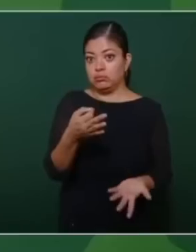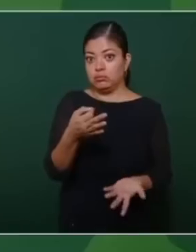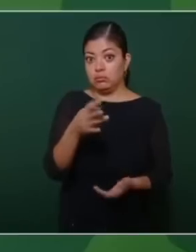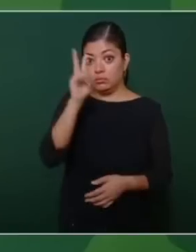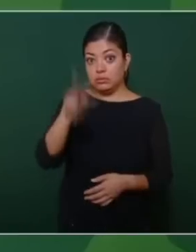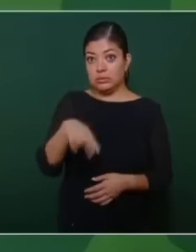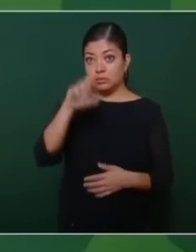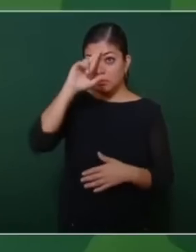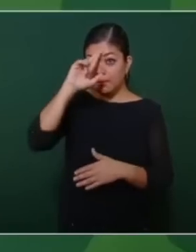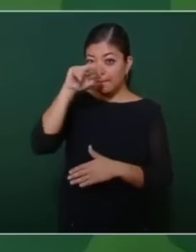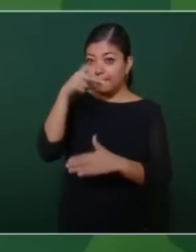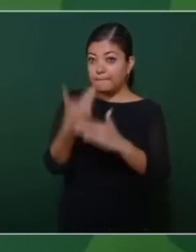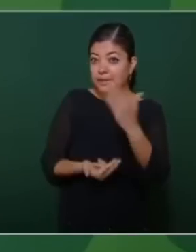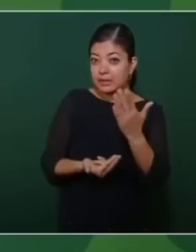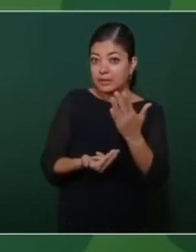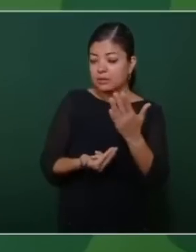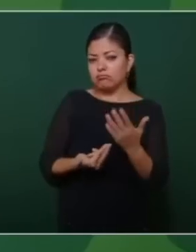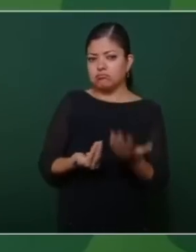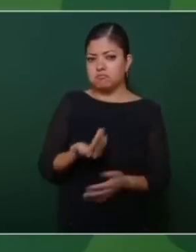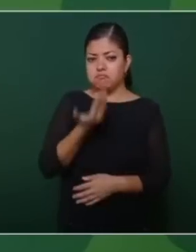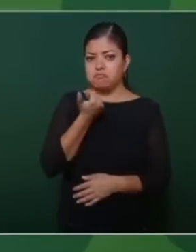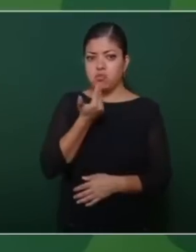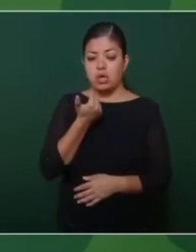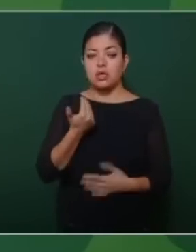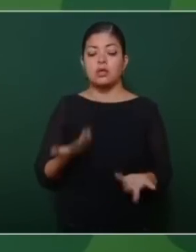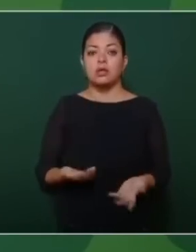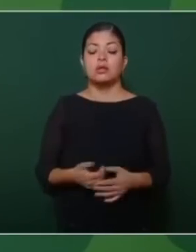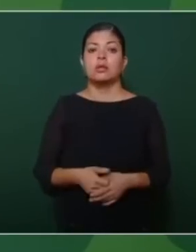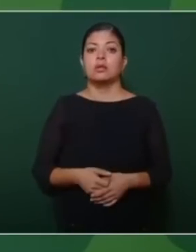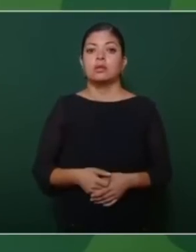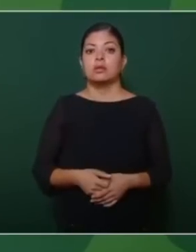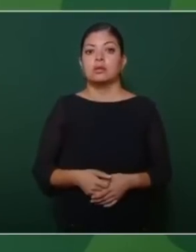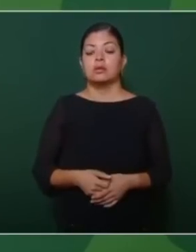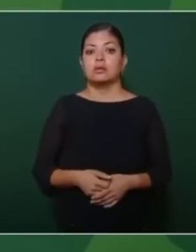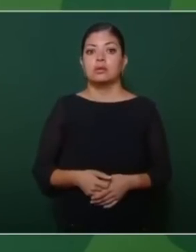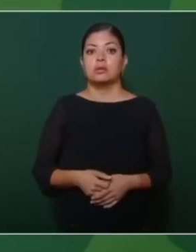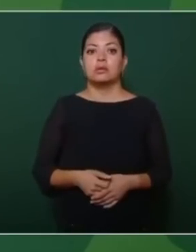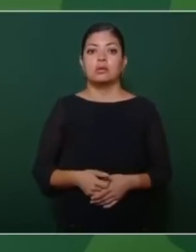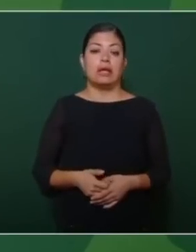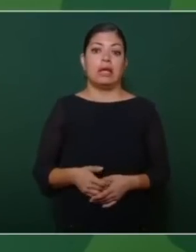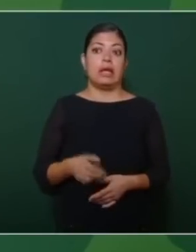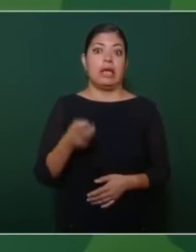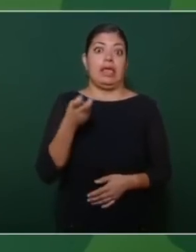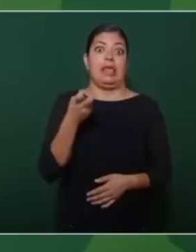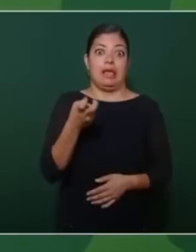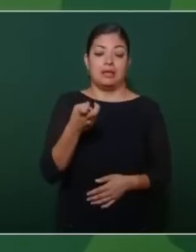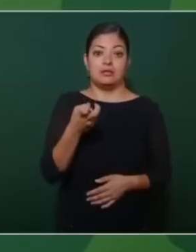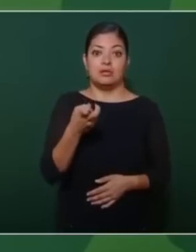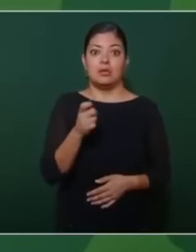al tratado, que le quede la